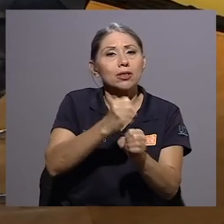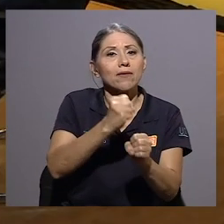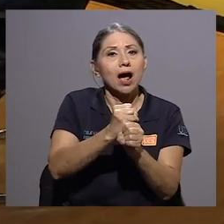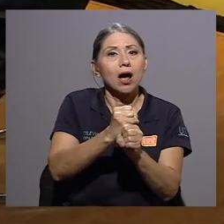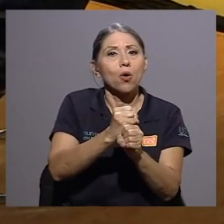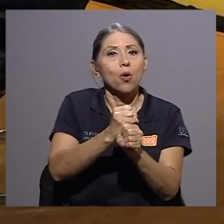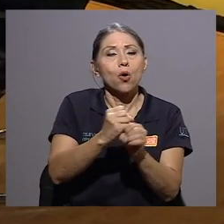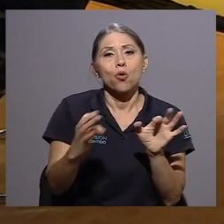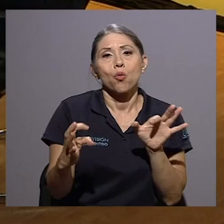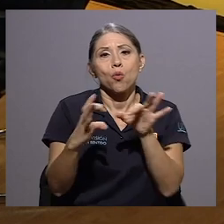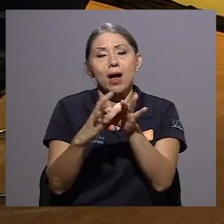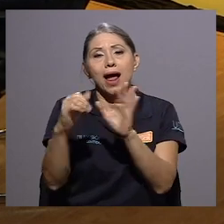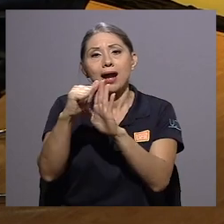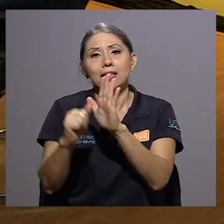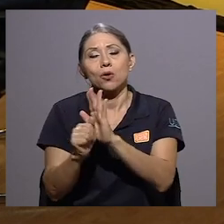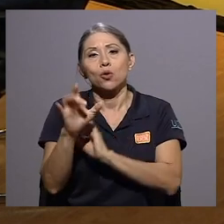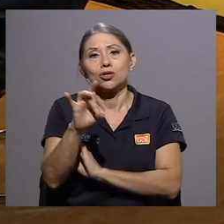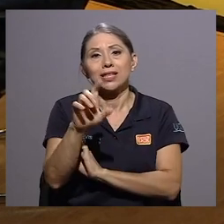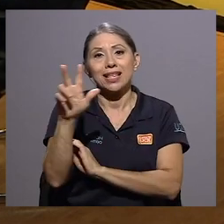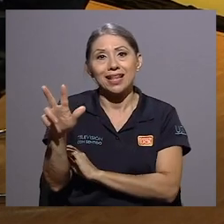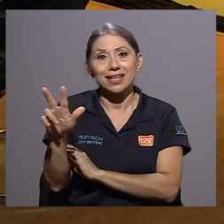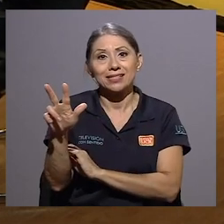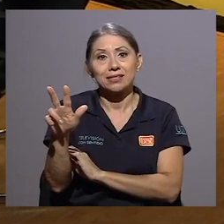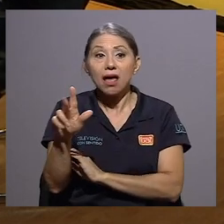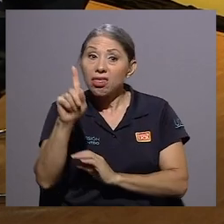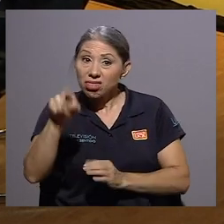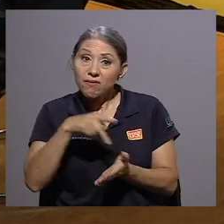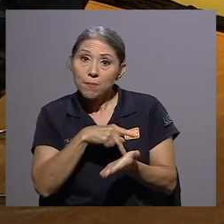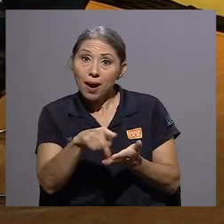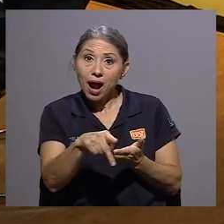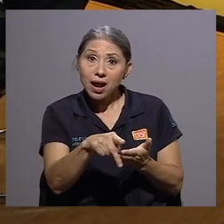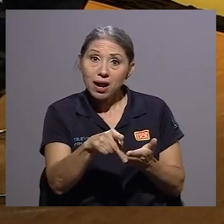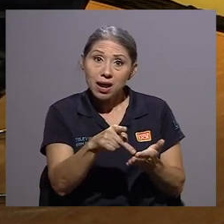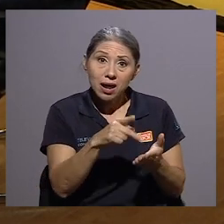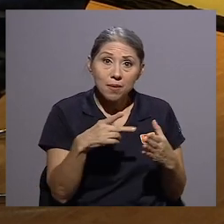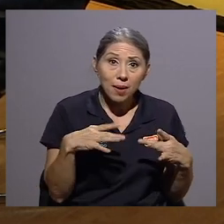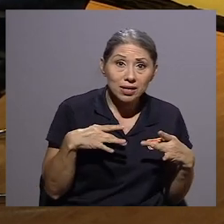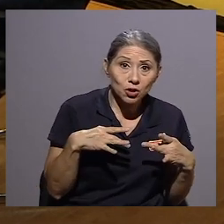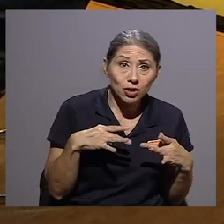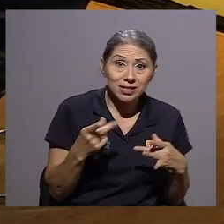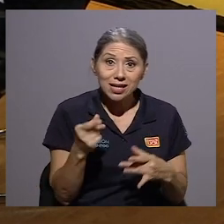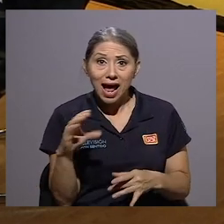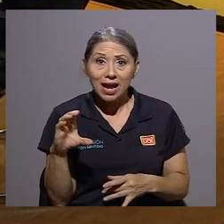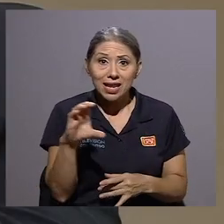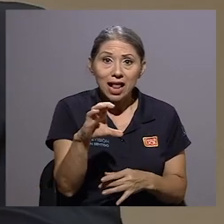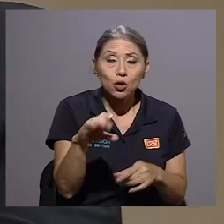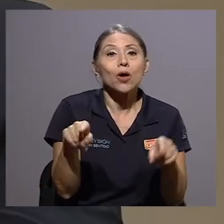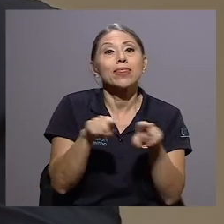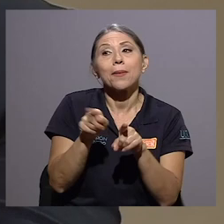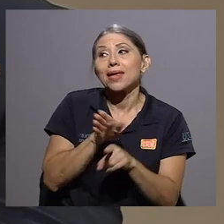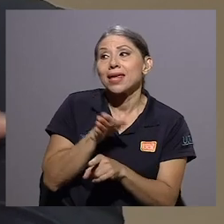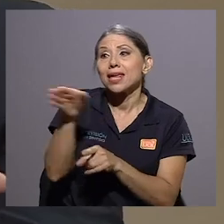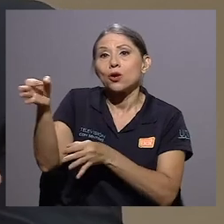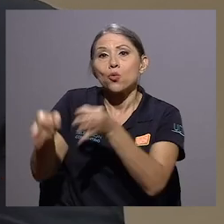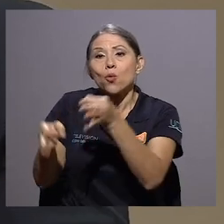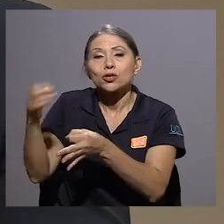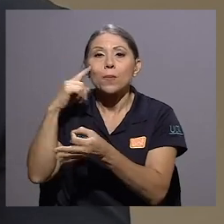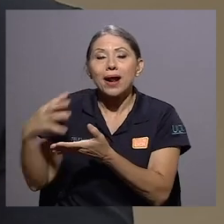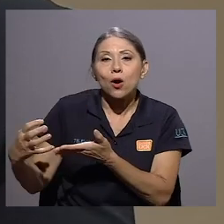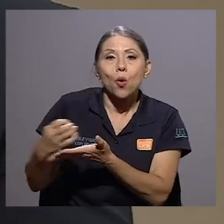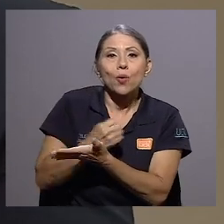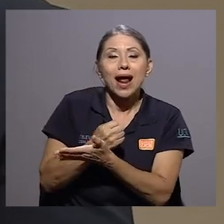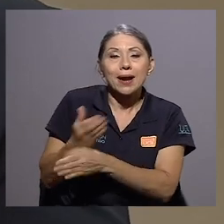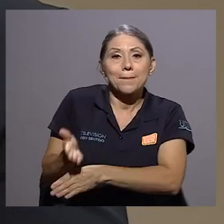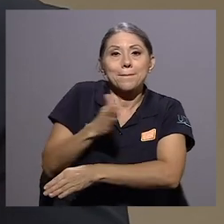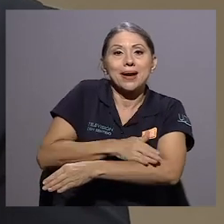Y esto implicará no solamente el pago de vacaciones en guinaldos, sino tener la posibilidad de ir donde un juez a cobrar el preaviso, la cesantía